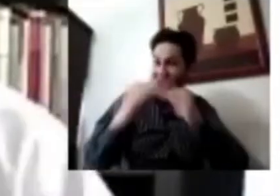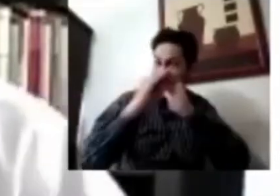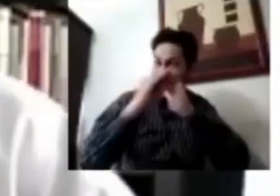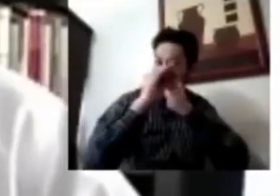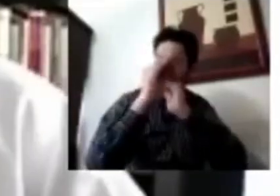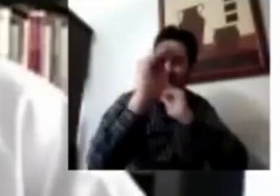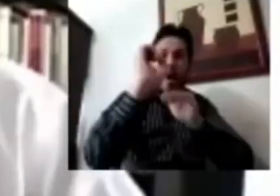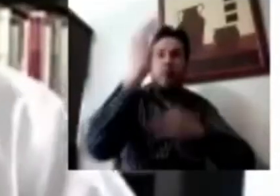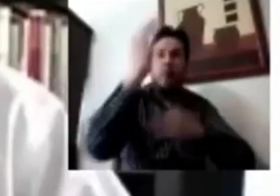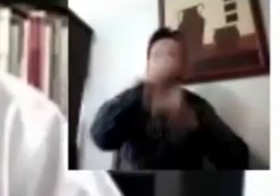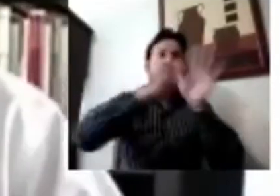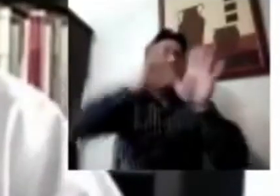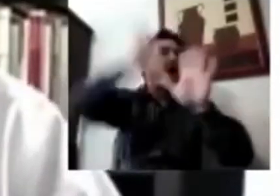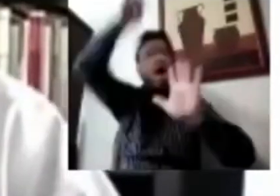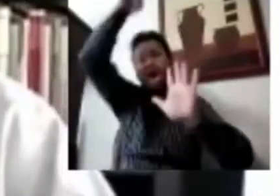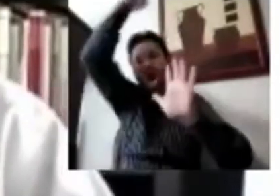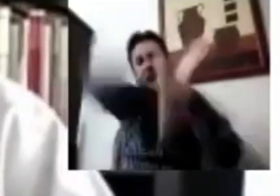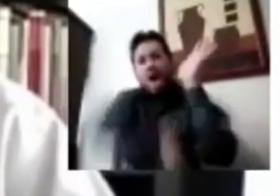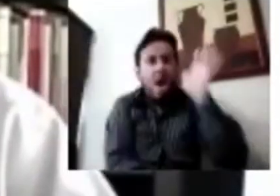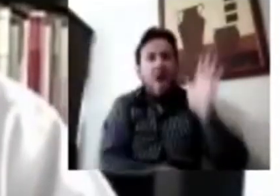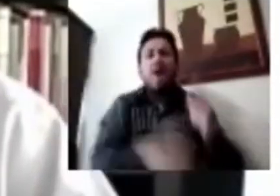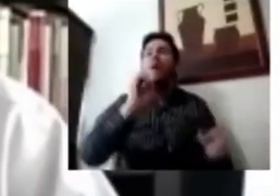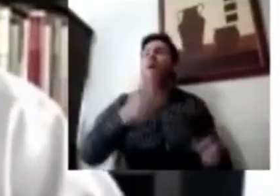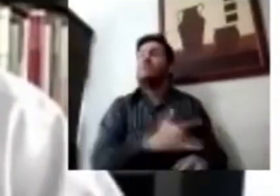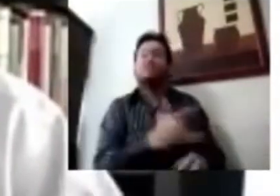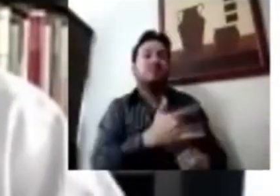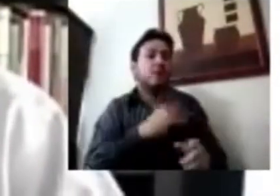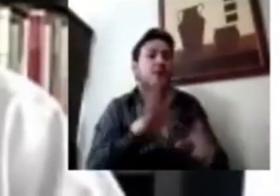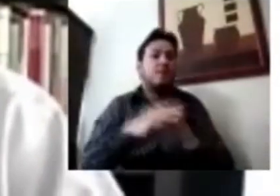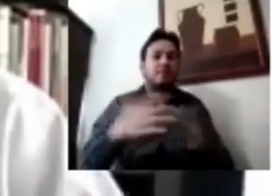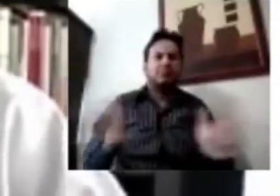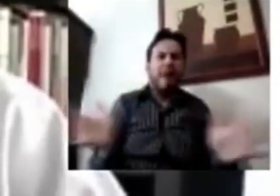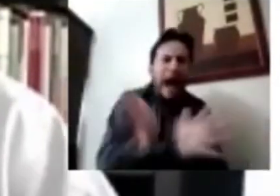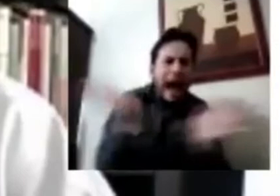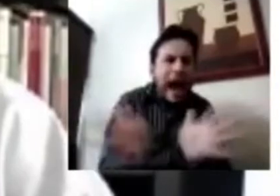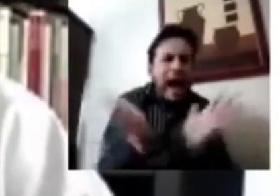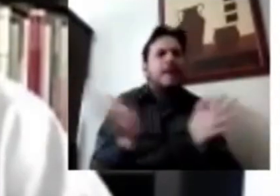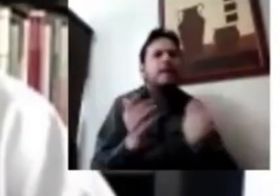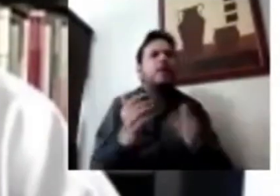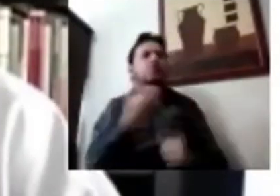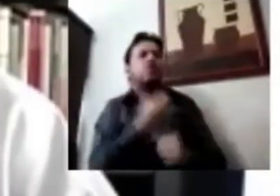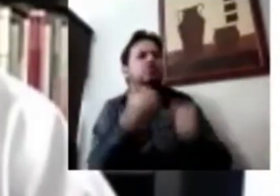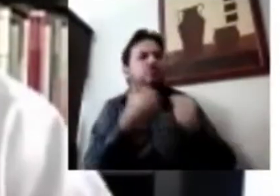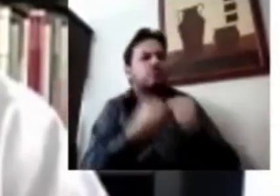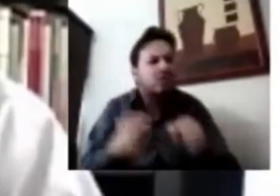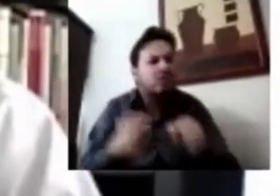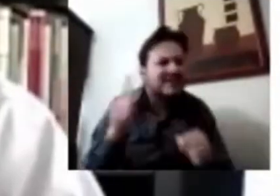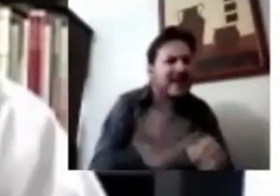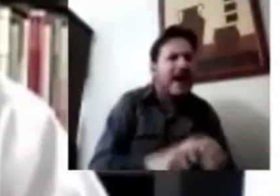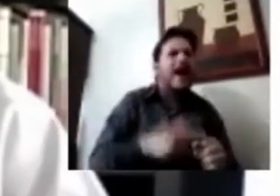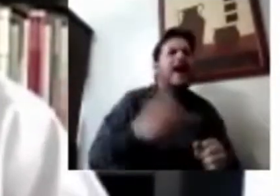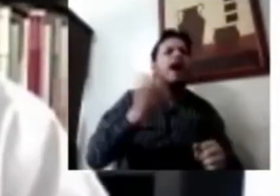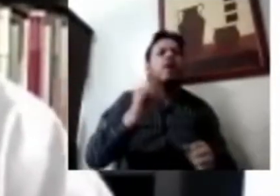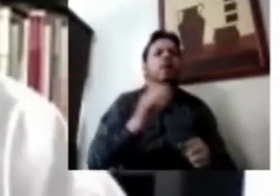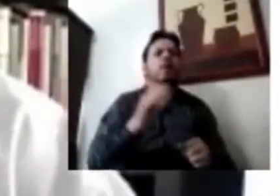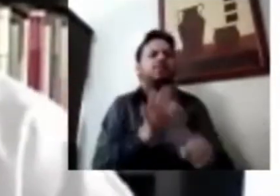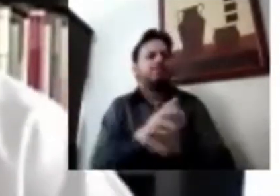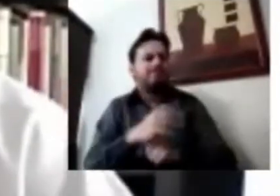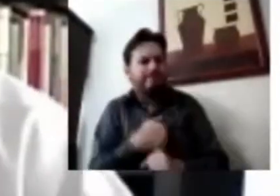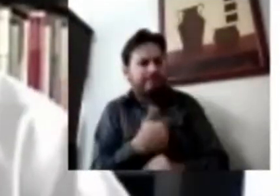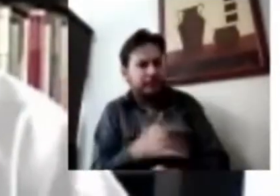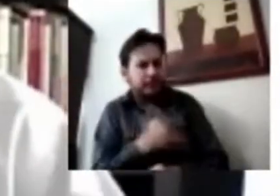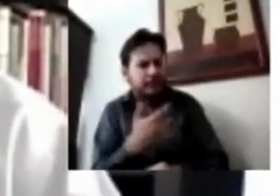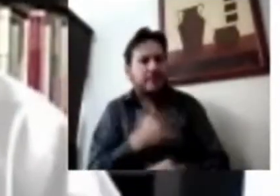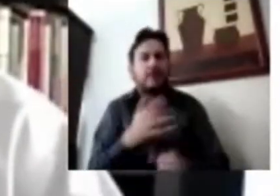el punto tres es el ánimo social. Creo que a pesar de todo este temor hacia la pandemia